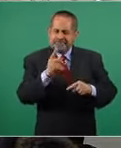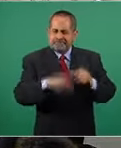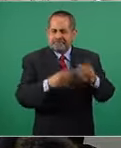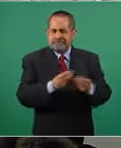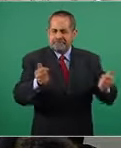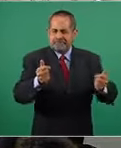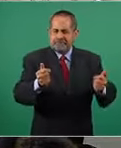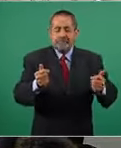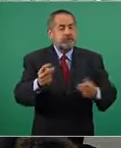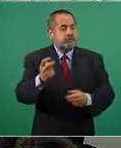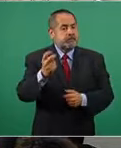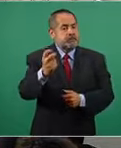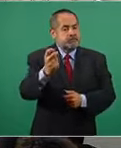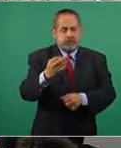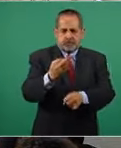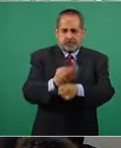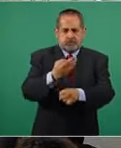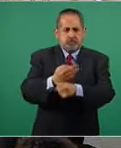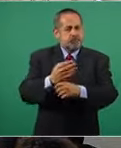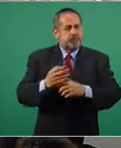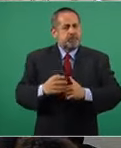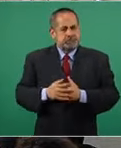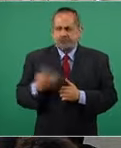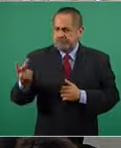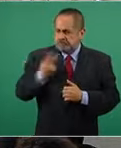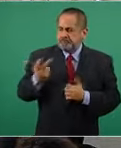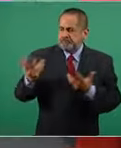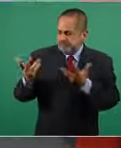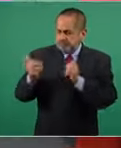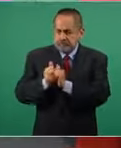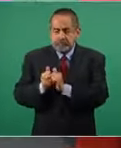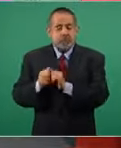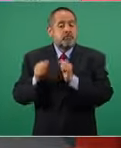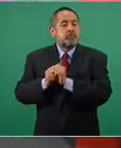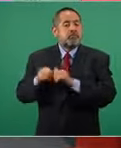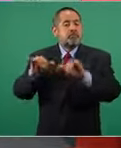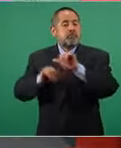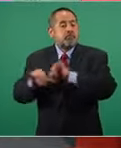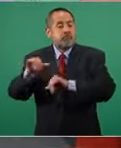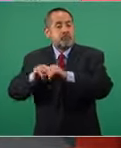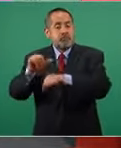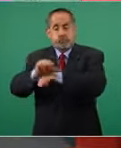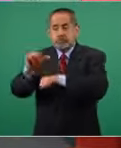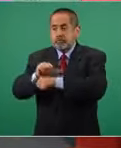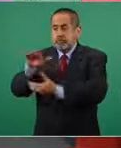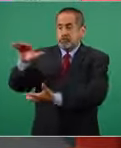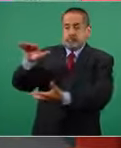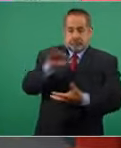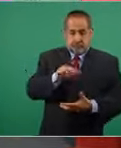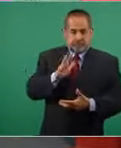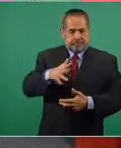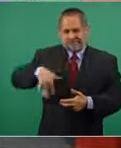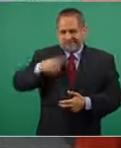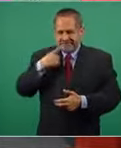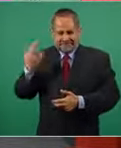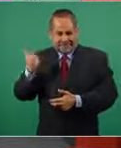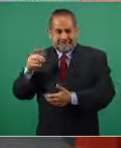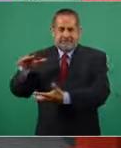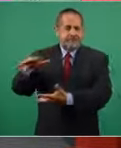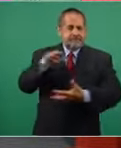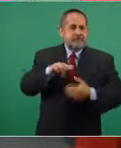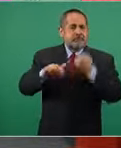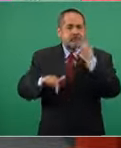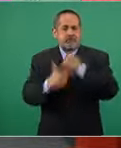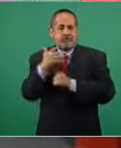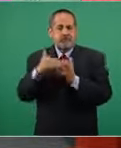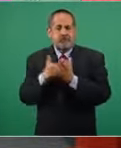Y lo estamos haciendo. Ya el laboratorio argentino ha mandado, como bien dijo el canciller, 12 millones